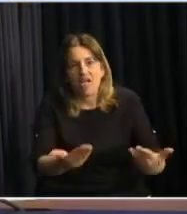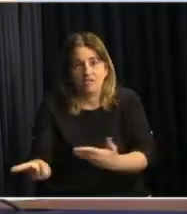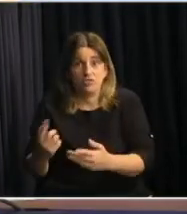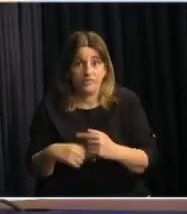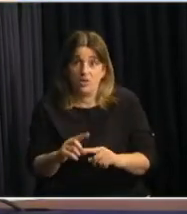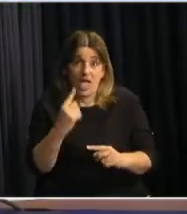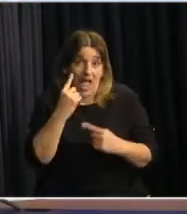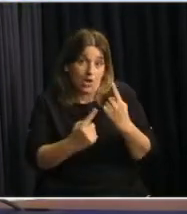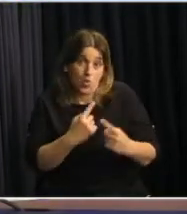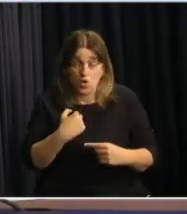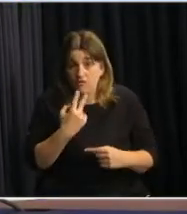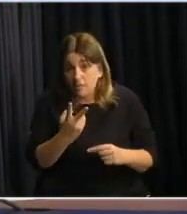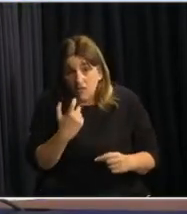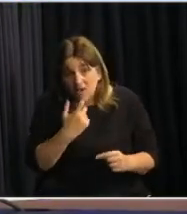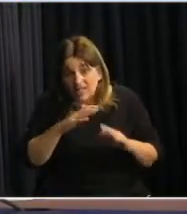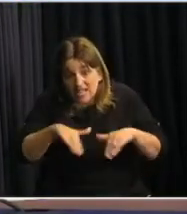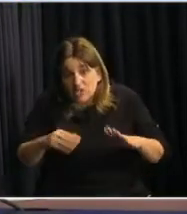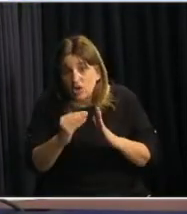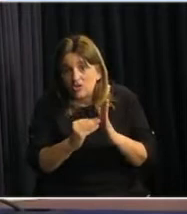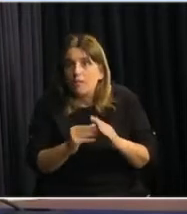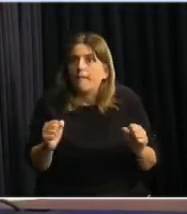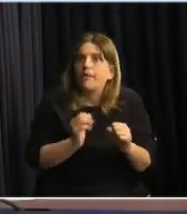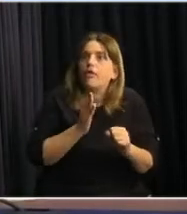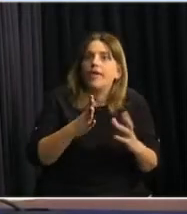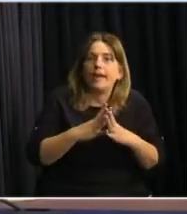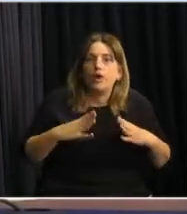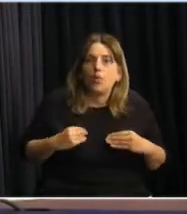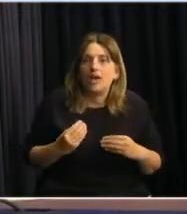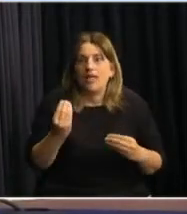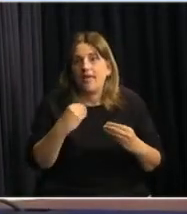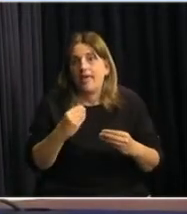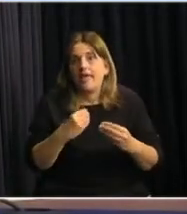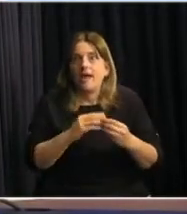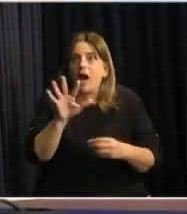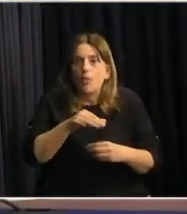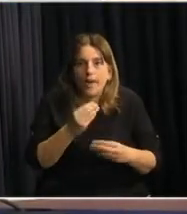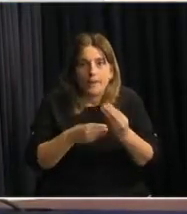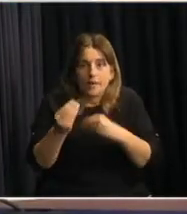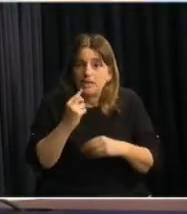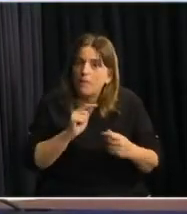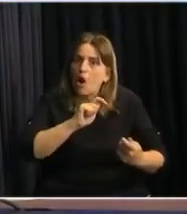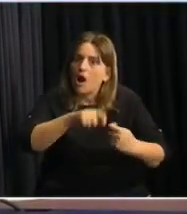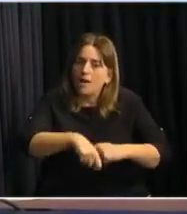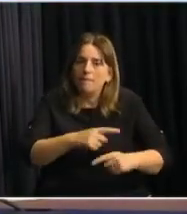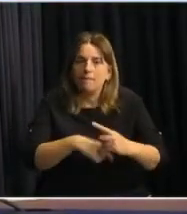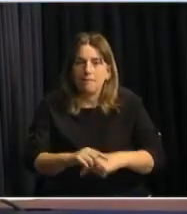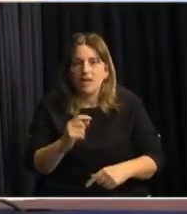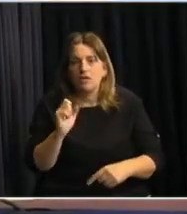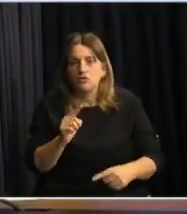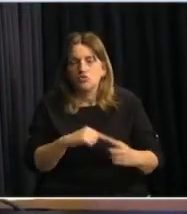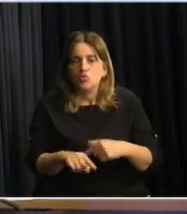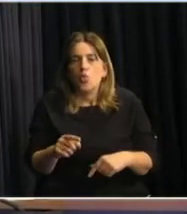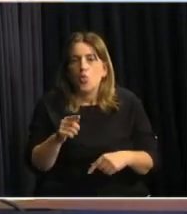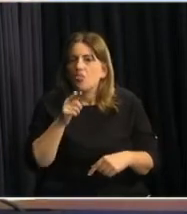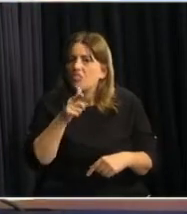se ve que no todo el mundo se pudo anotar y tal vez sea por el miedo de ir a la escuela a buscar la vianda, hemos cambiado y hemos ido a un instrumento de transferencia monetaria